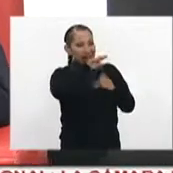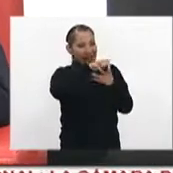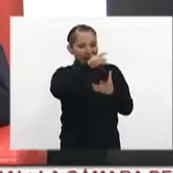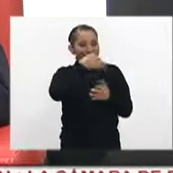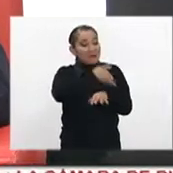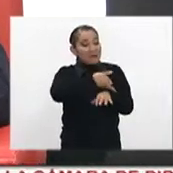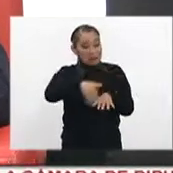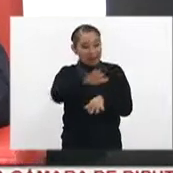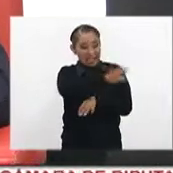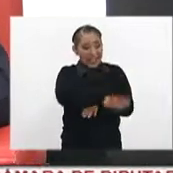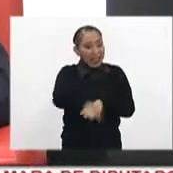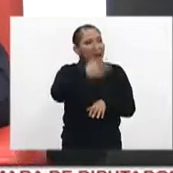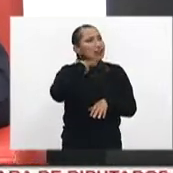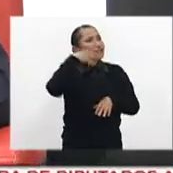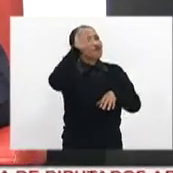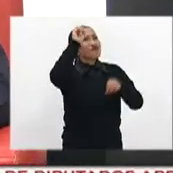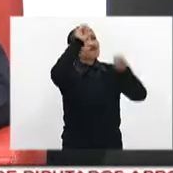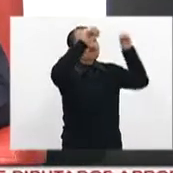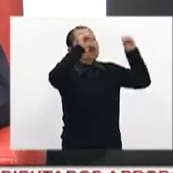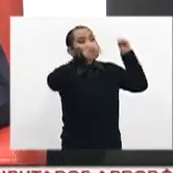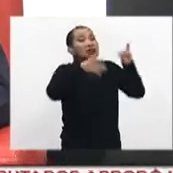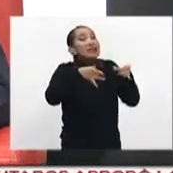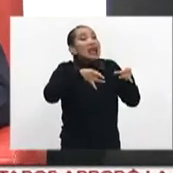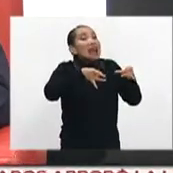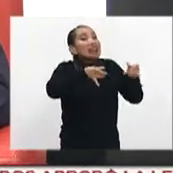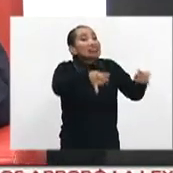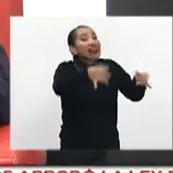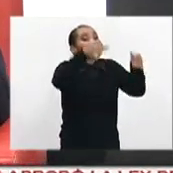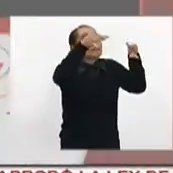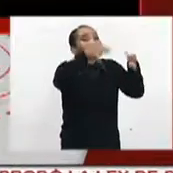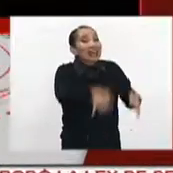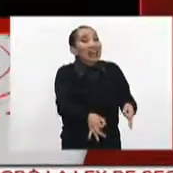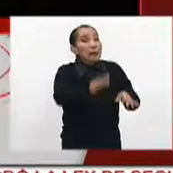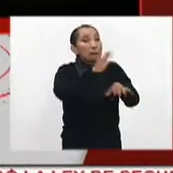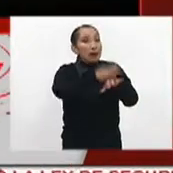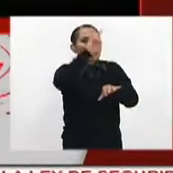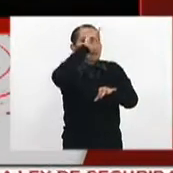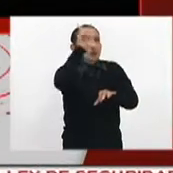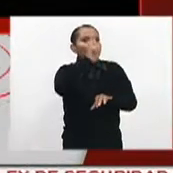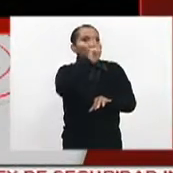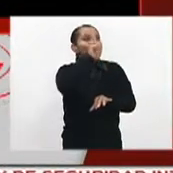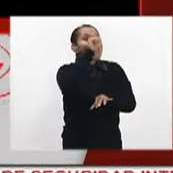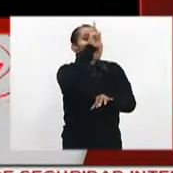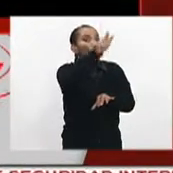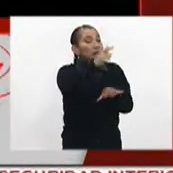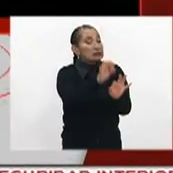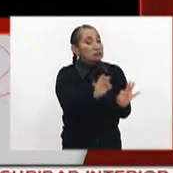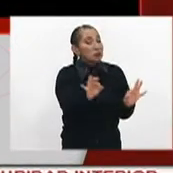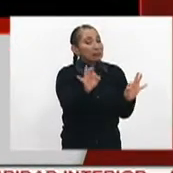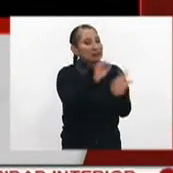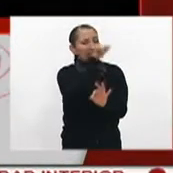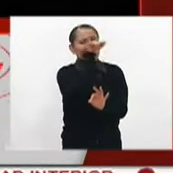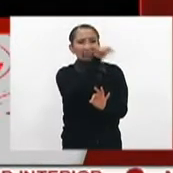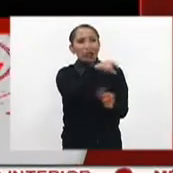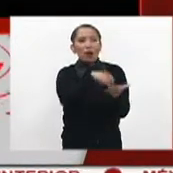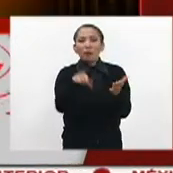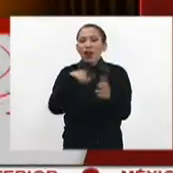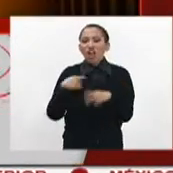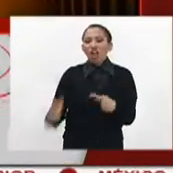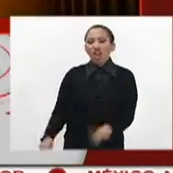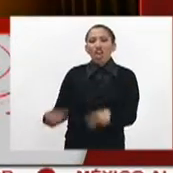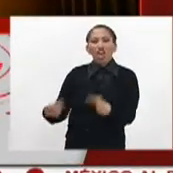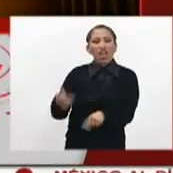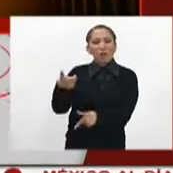general, que todos los adornos navideños sean de calidad, sobre todo las ferias, que no comprende esas ferias en el comercio